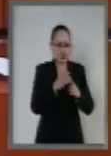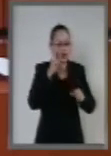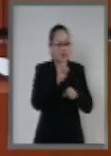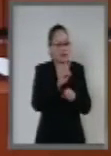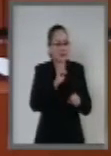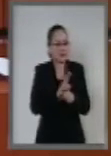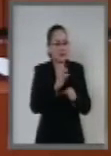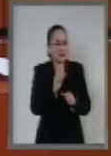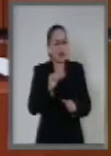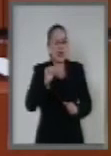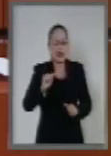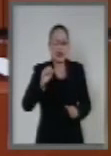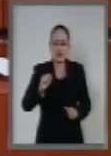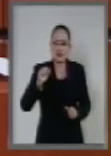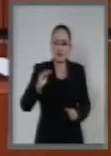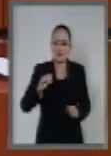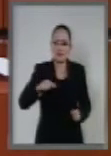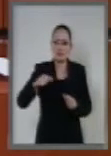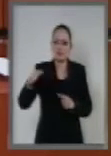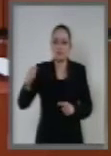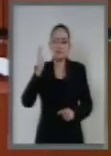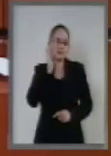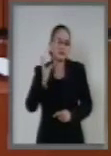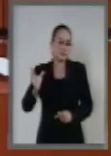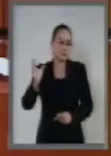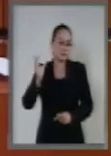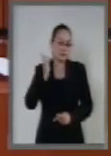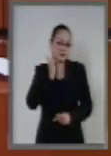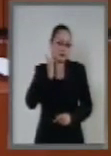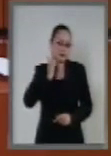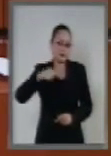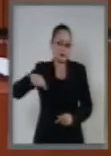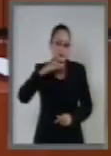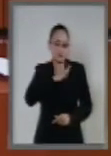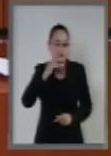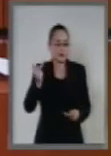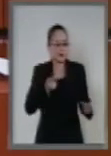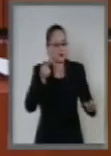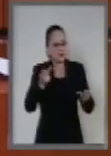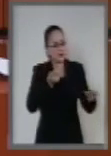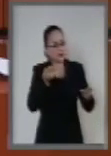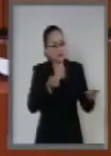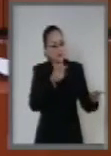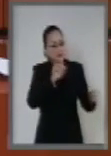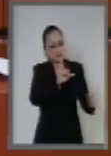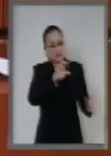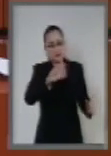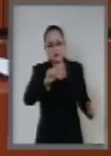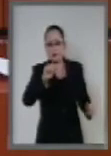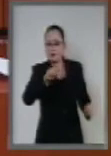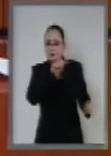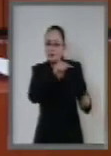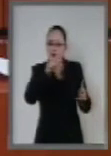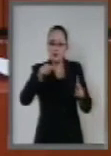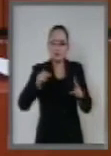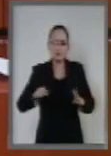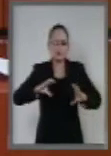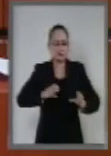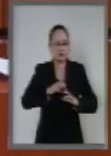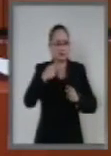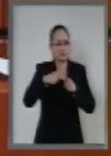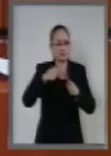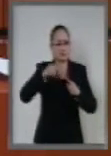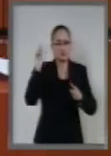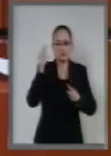de la Cámara de Diputados podrá consultar a las organizaciones de la sociedad civil y a las academias